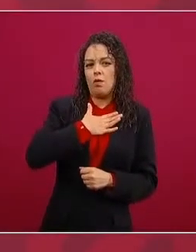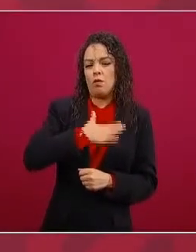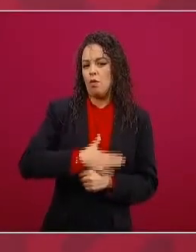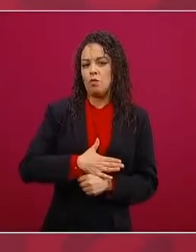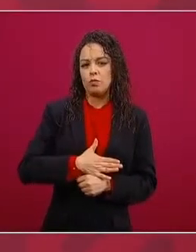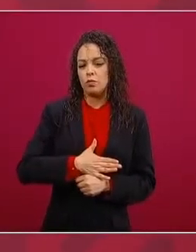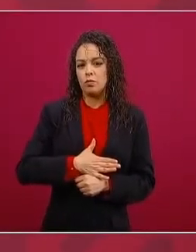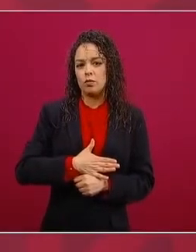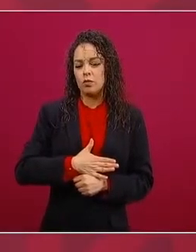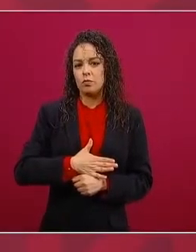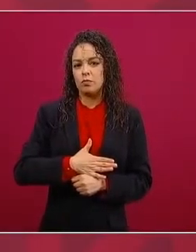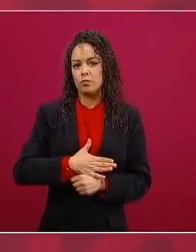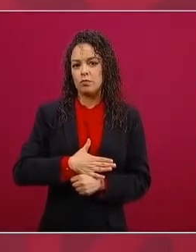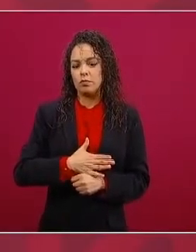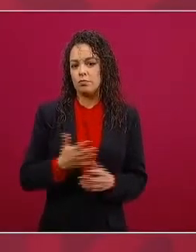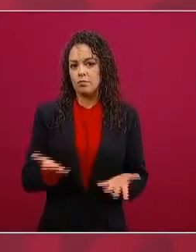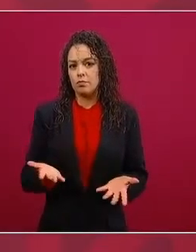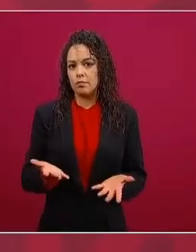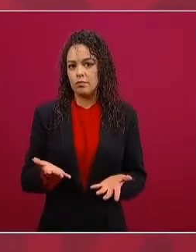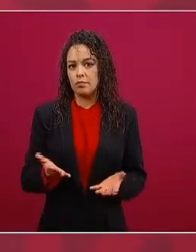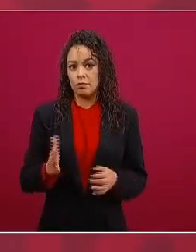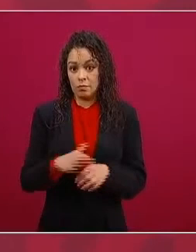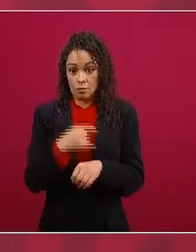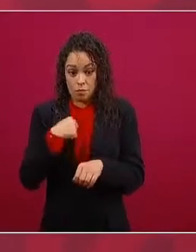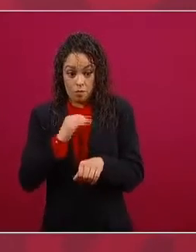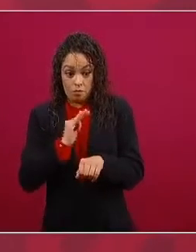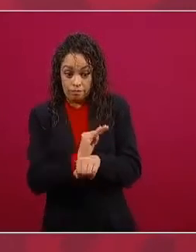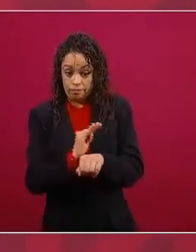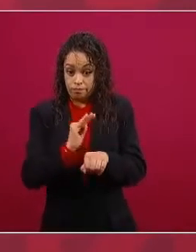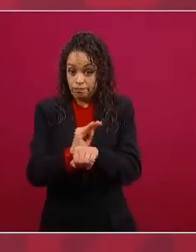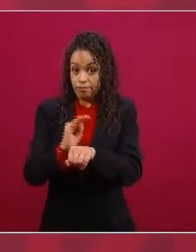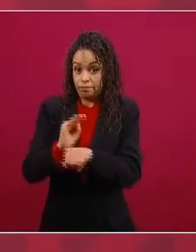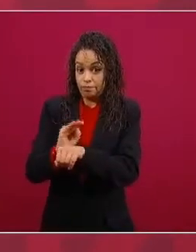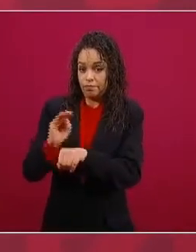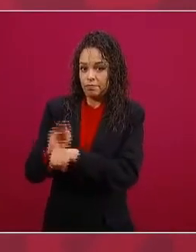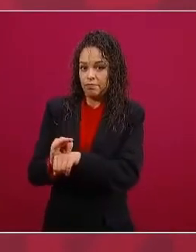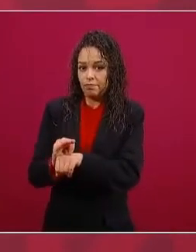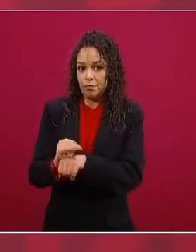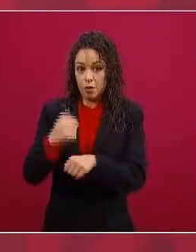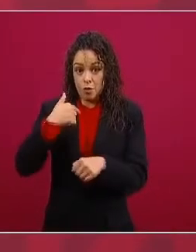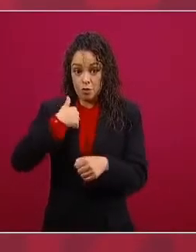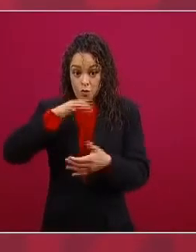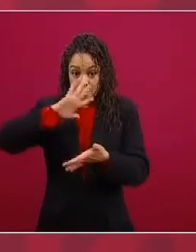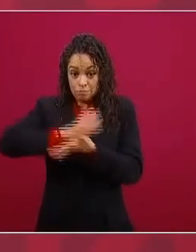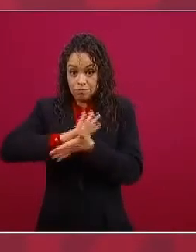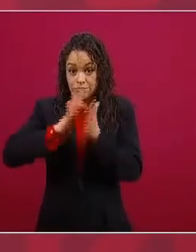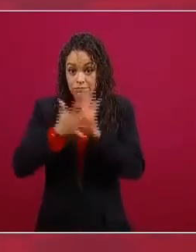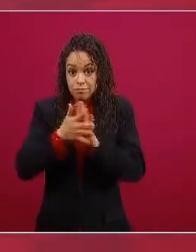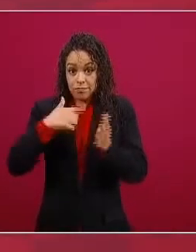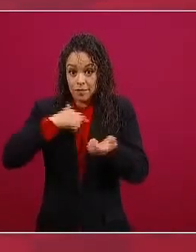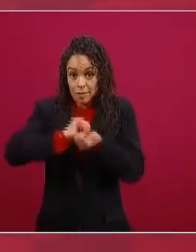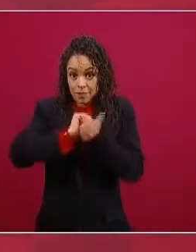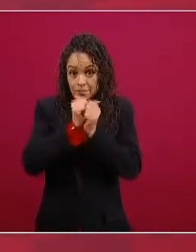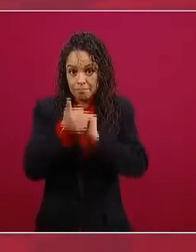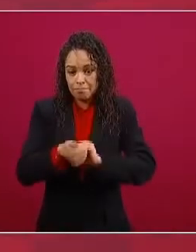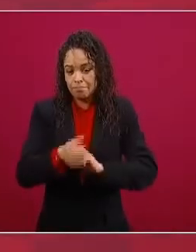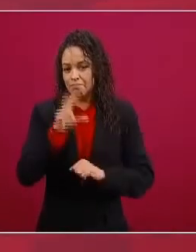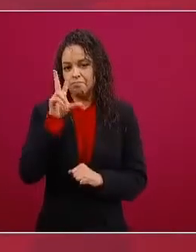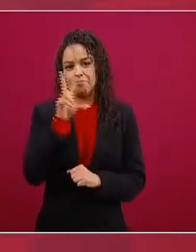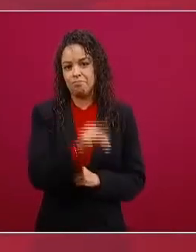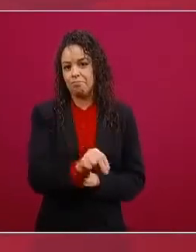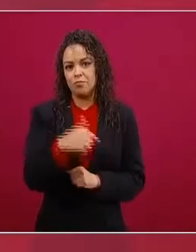porque no quiero ser encubridor no quiero ser cómplice no se me hace justo